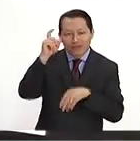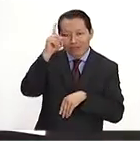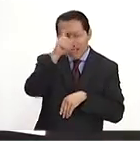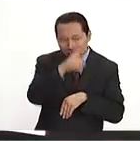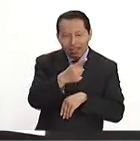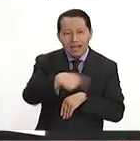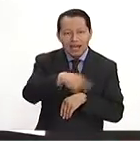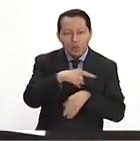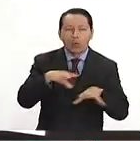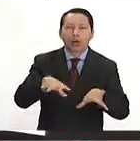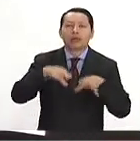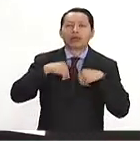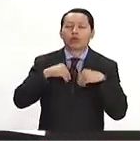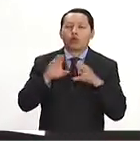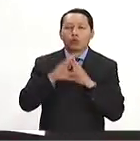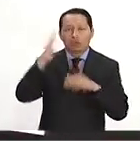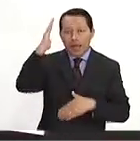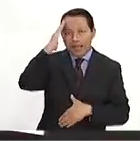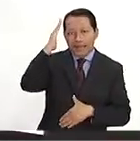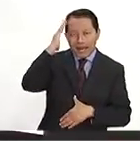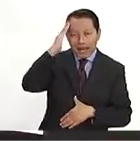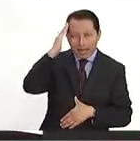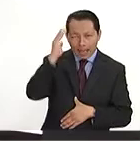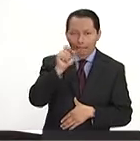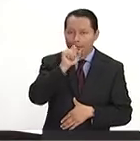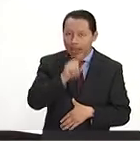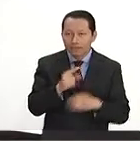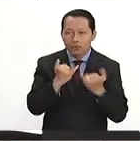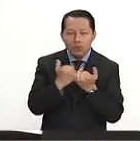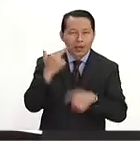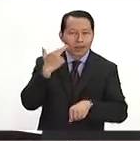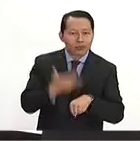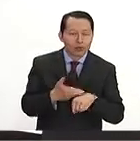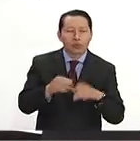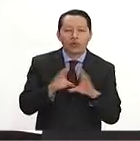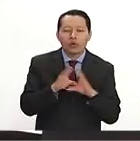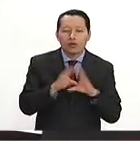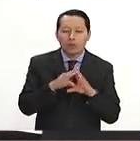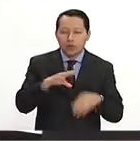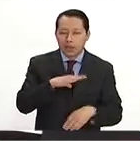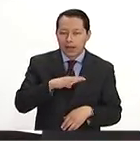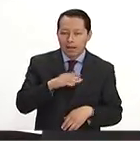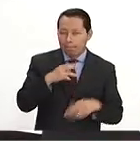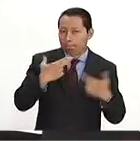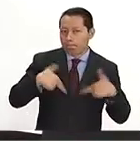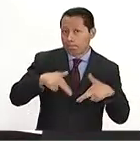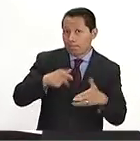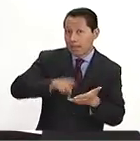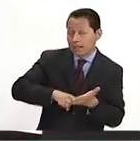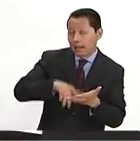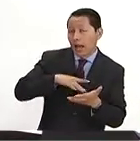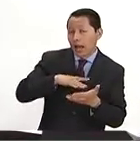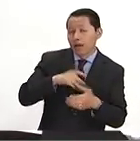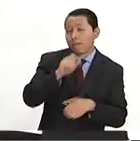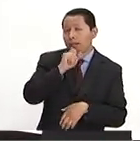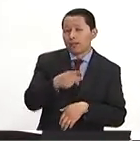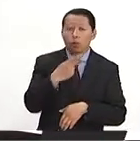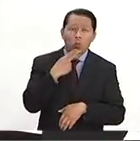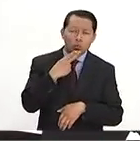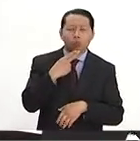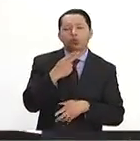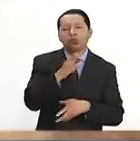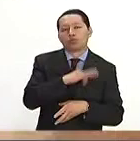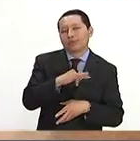poder asumir sus liderazgos y también esos roles que realmente representan cuando están en el uso y ejercicio del poder.